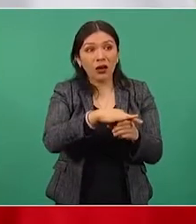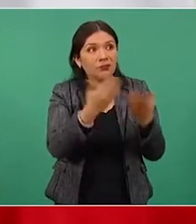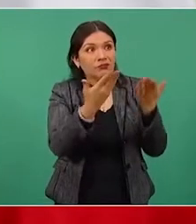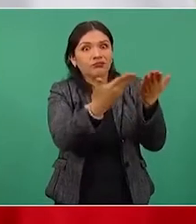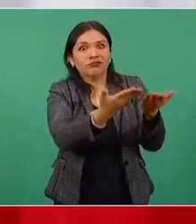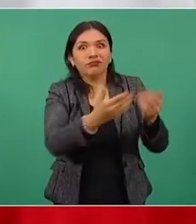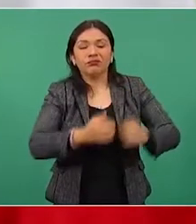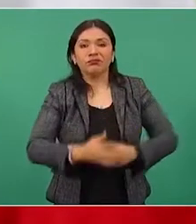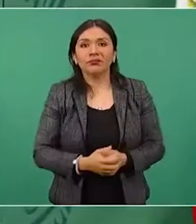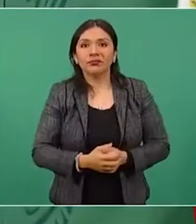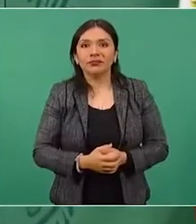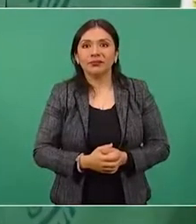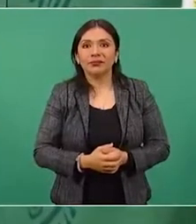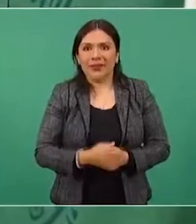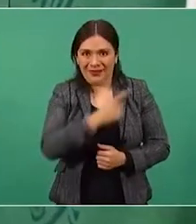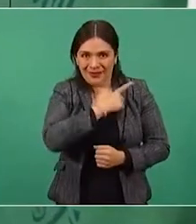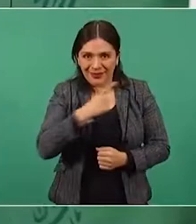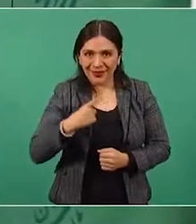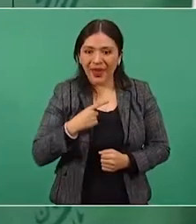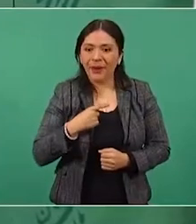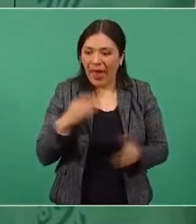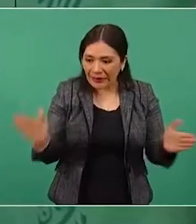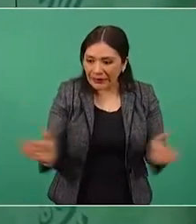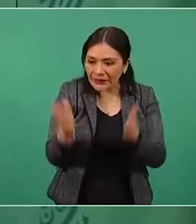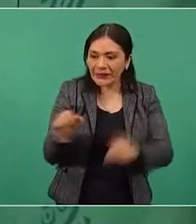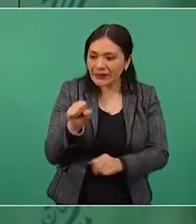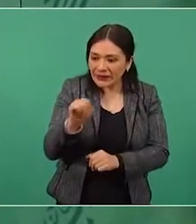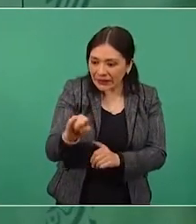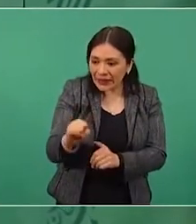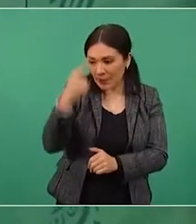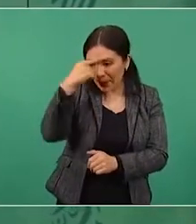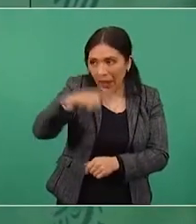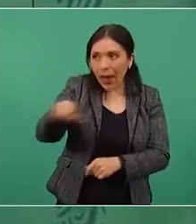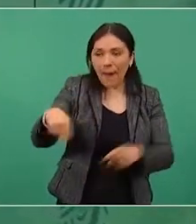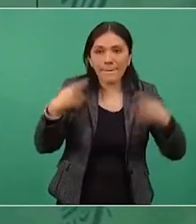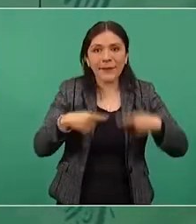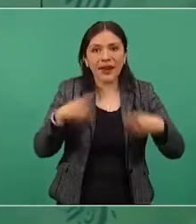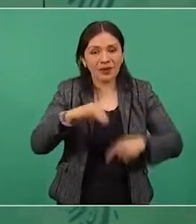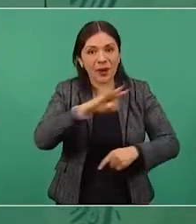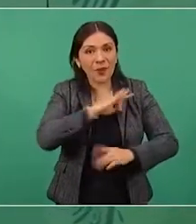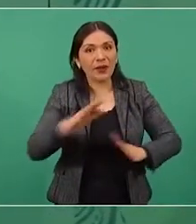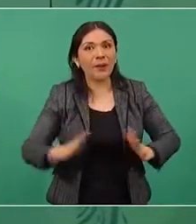permitir que haya facilidades,